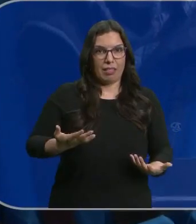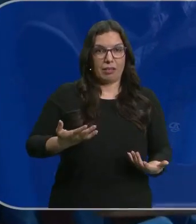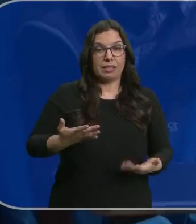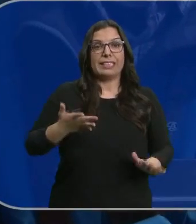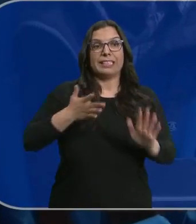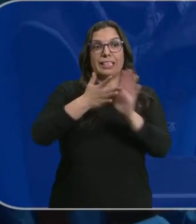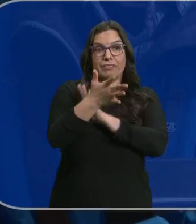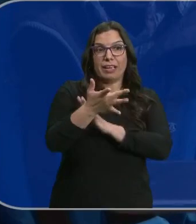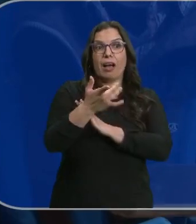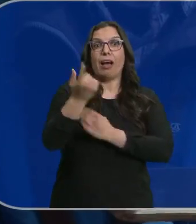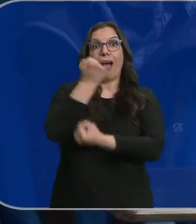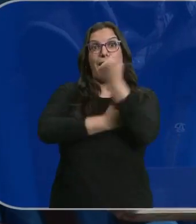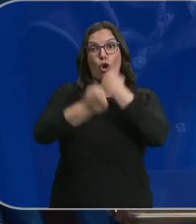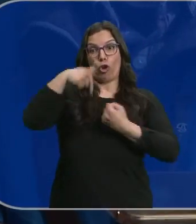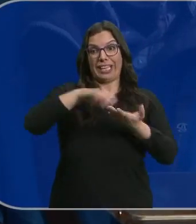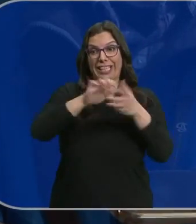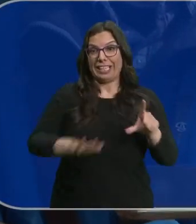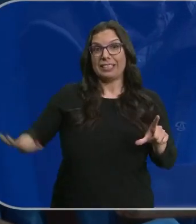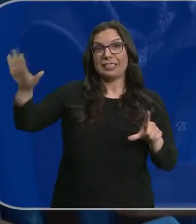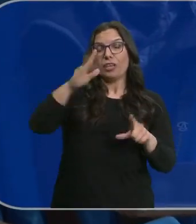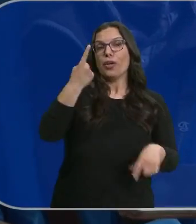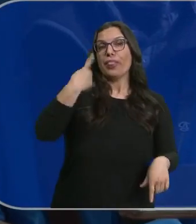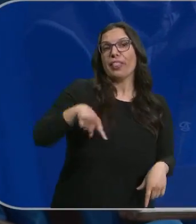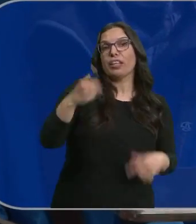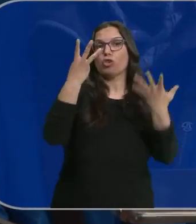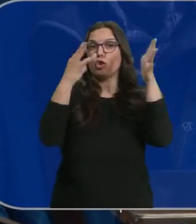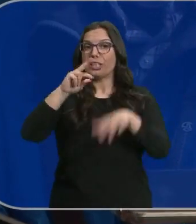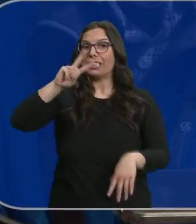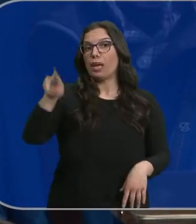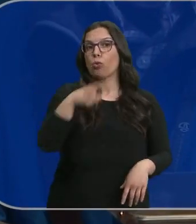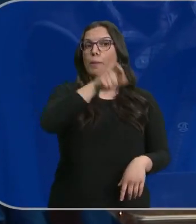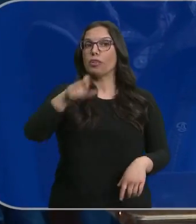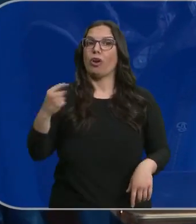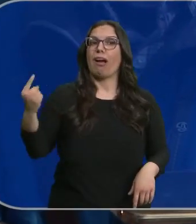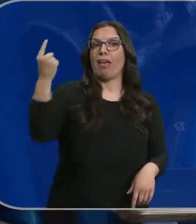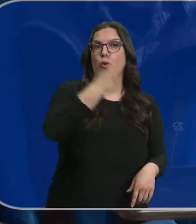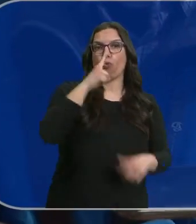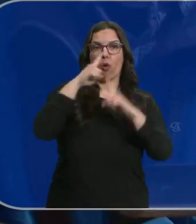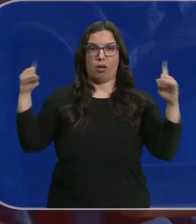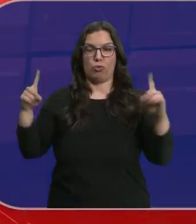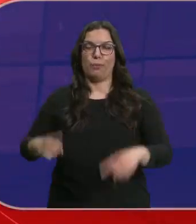supondría un ahorro aquí en Castilla y León de 180 euros por persona al año.